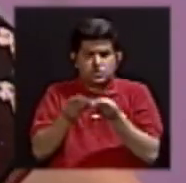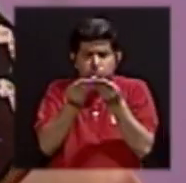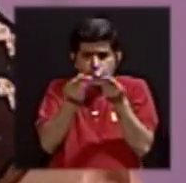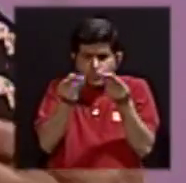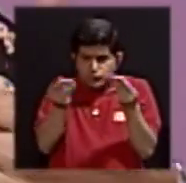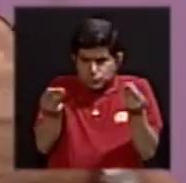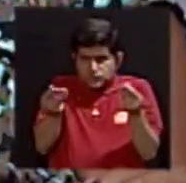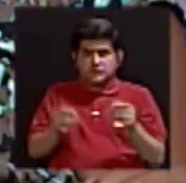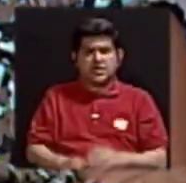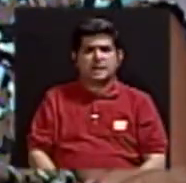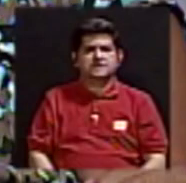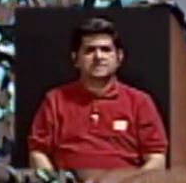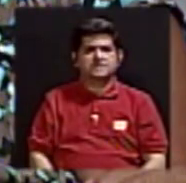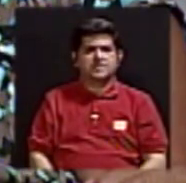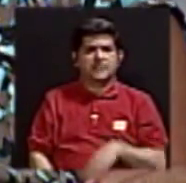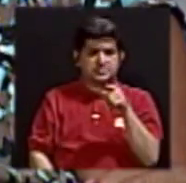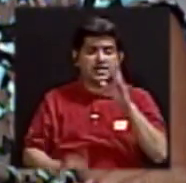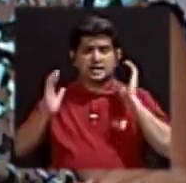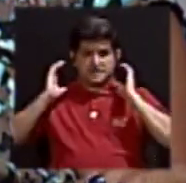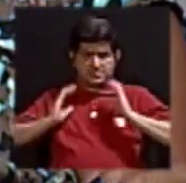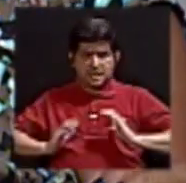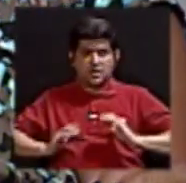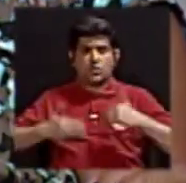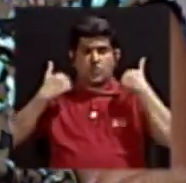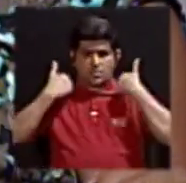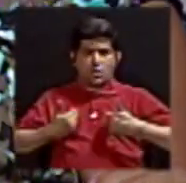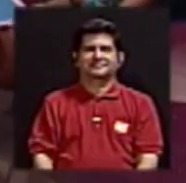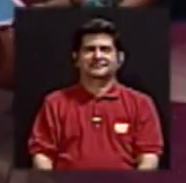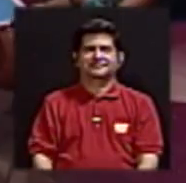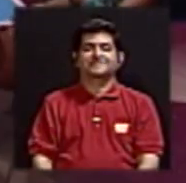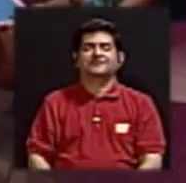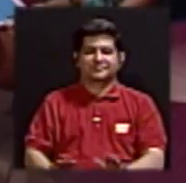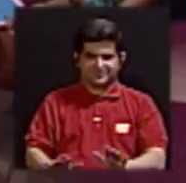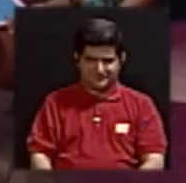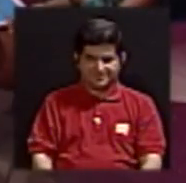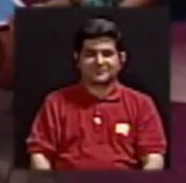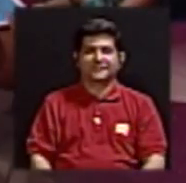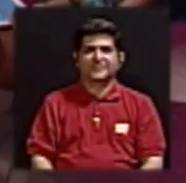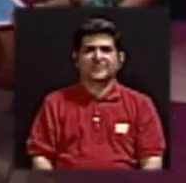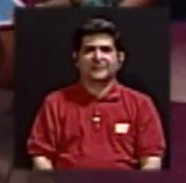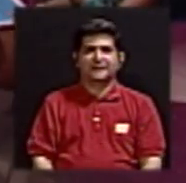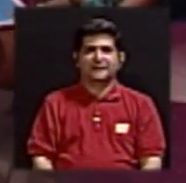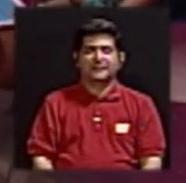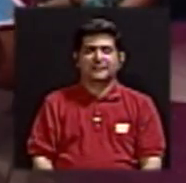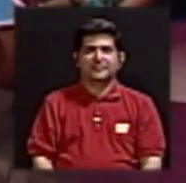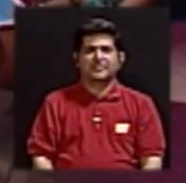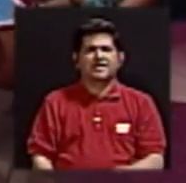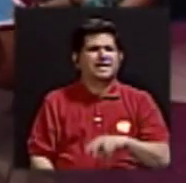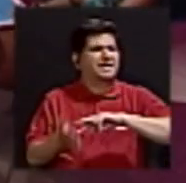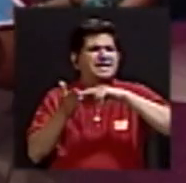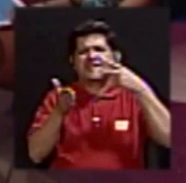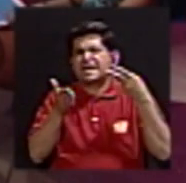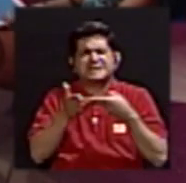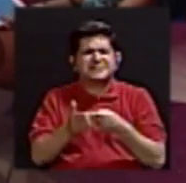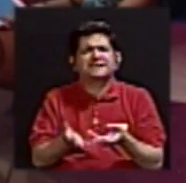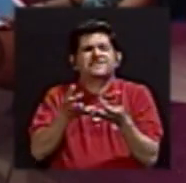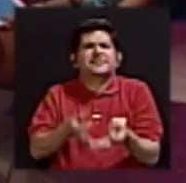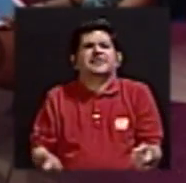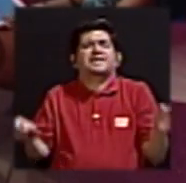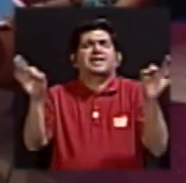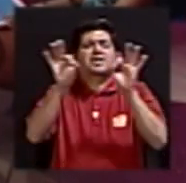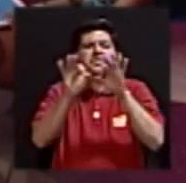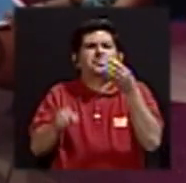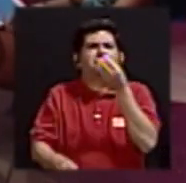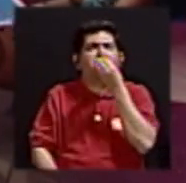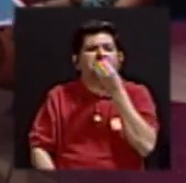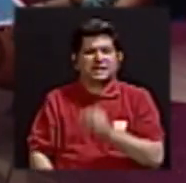que son las que el cuerpo humano produce. Alimentación. ¿Qué es lo que queremos decir con la importancia de la